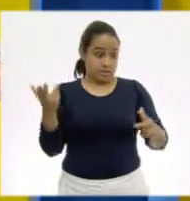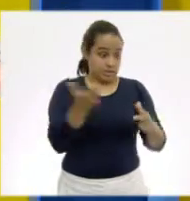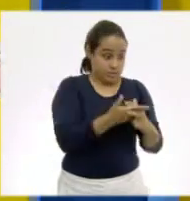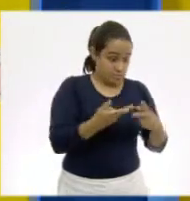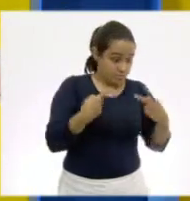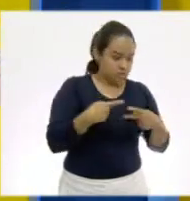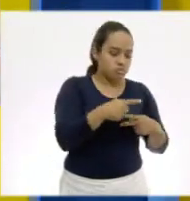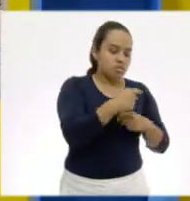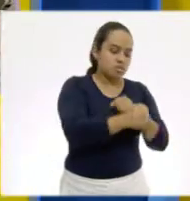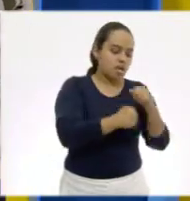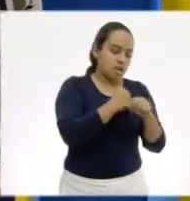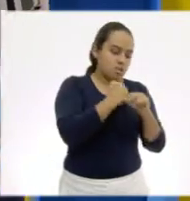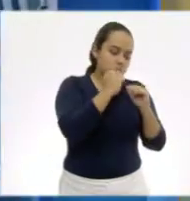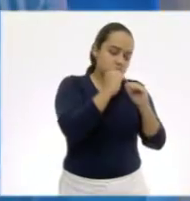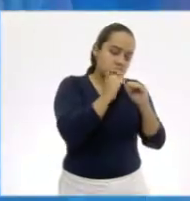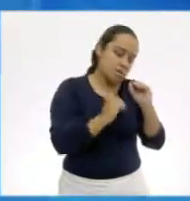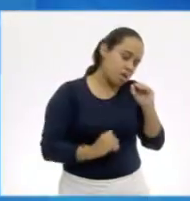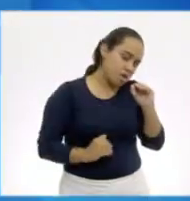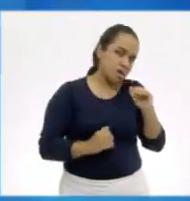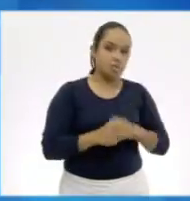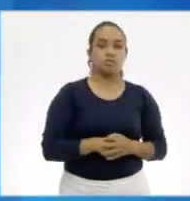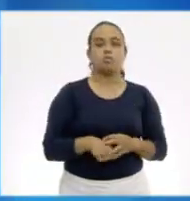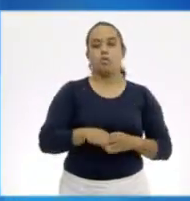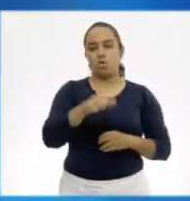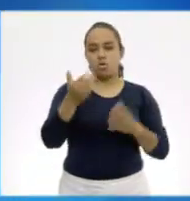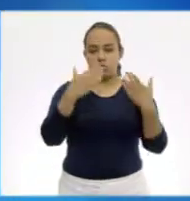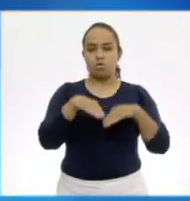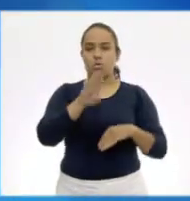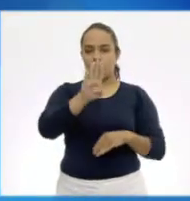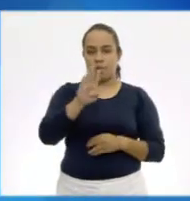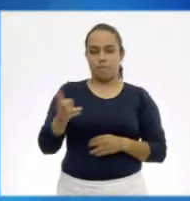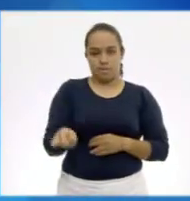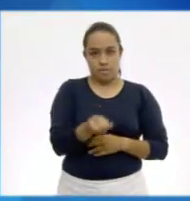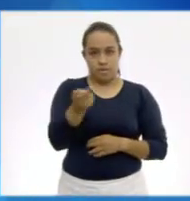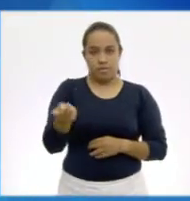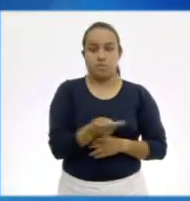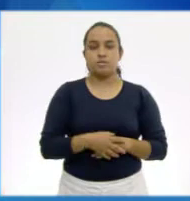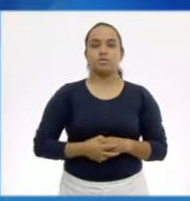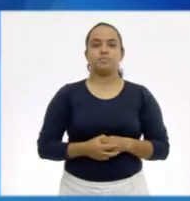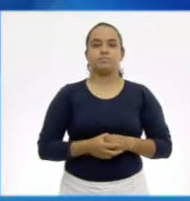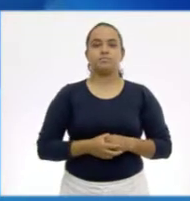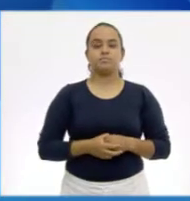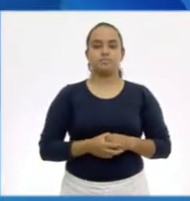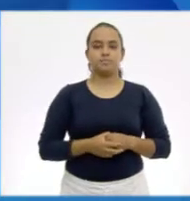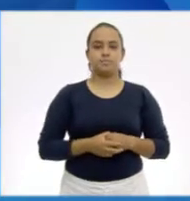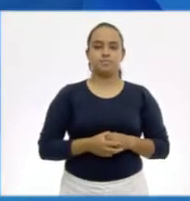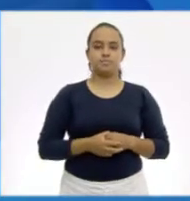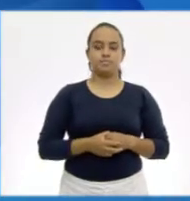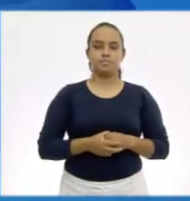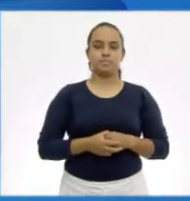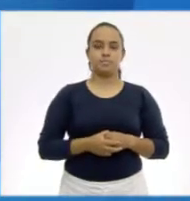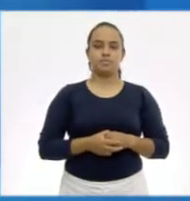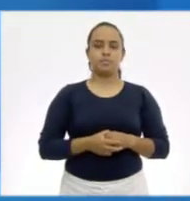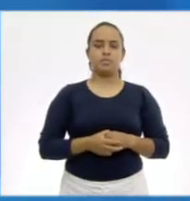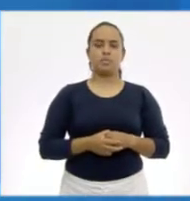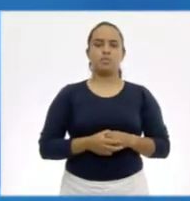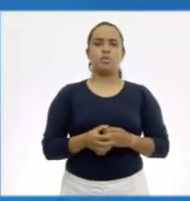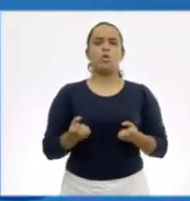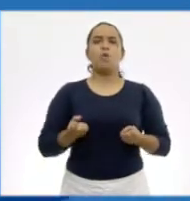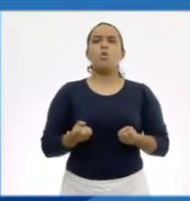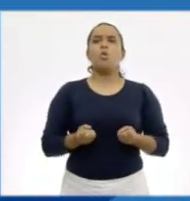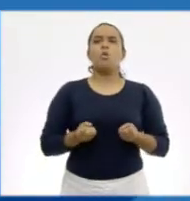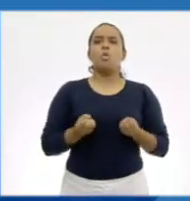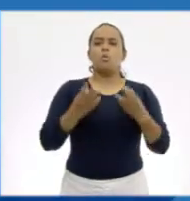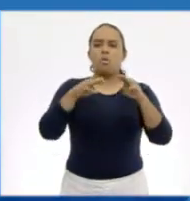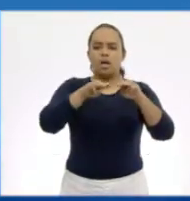menos años. Así es. Vamos con la pregunta B. A ver, ¿cuál es la pregunta B? Inciso B. ¿Cuánto puede